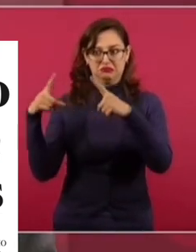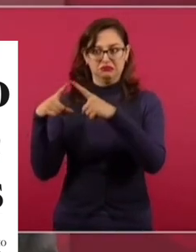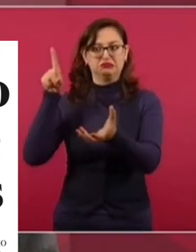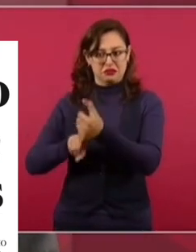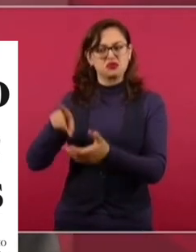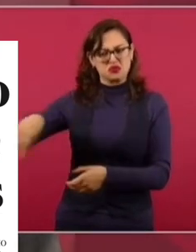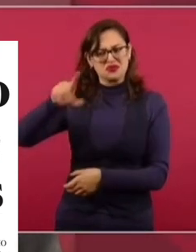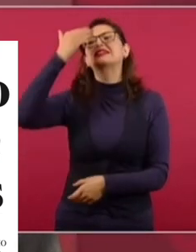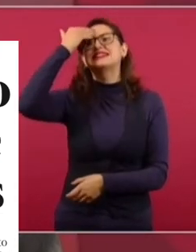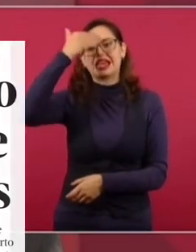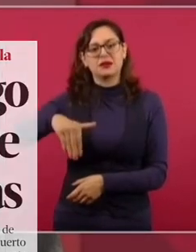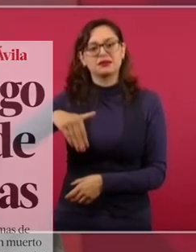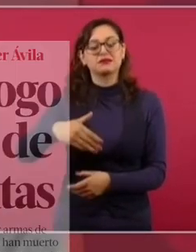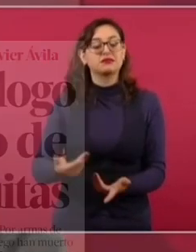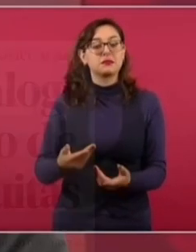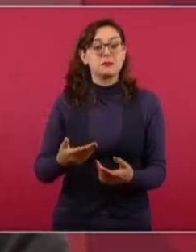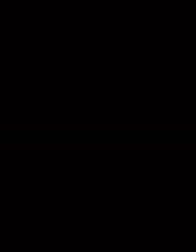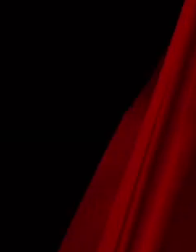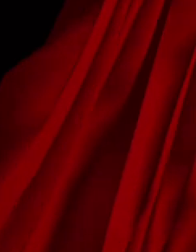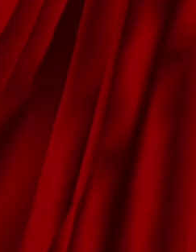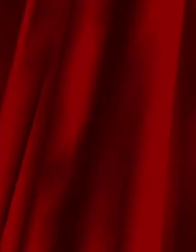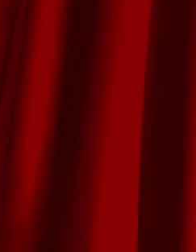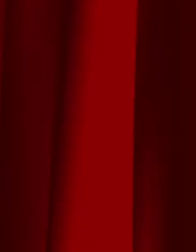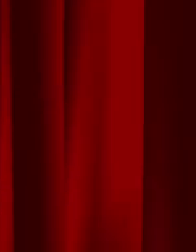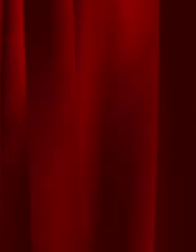de que la paz es fruto de la justicia. Gracias.